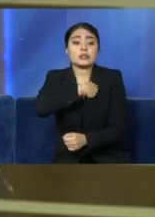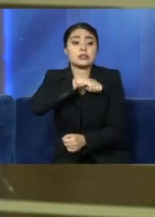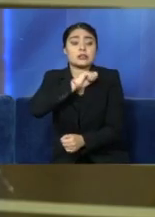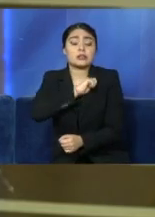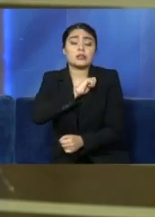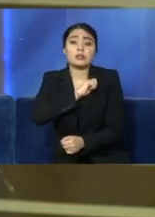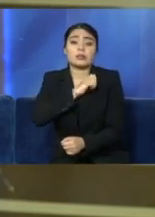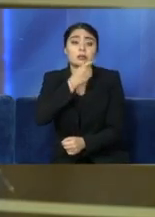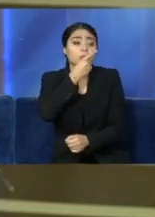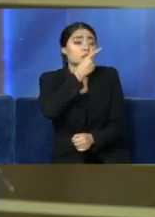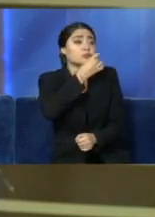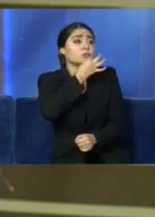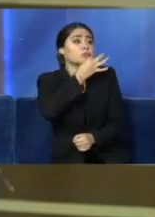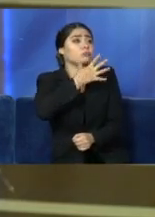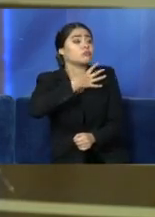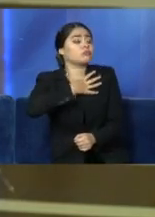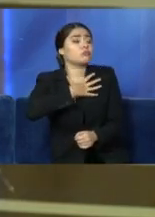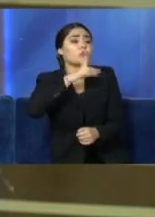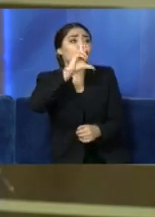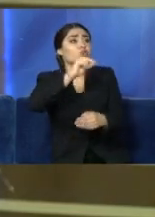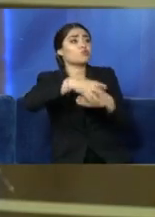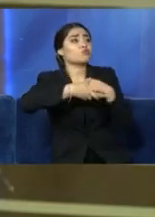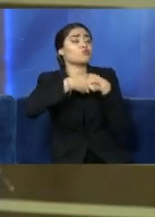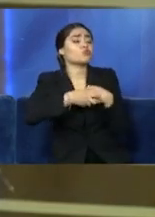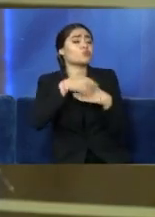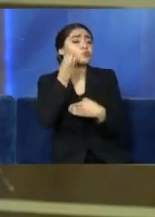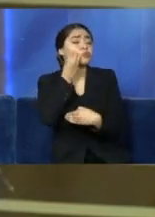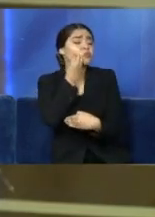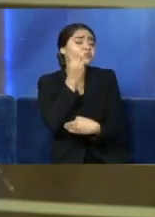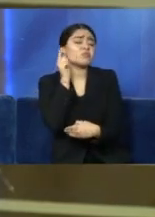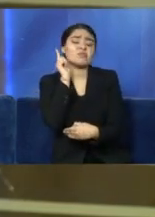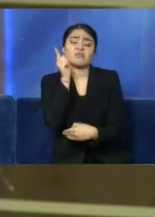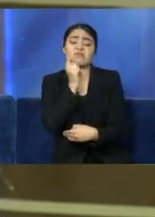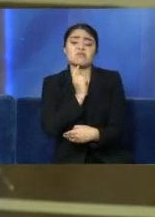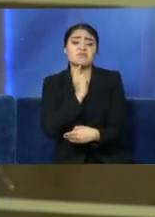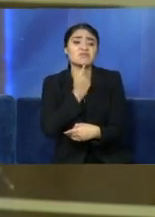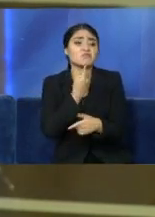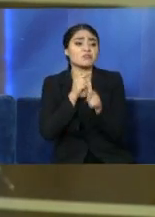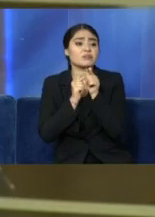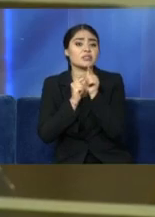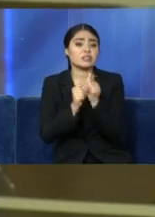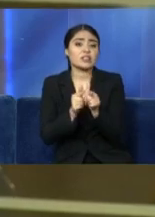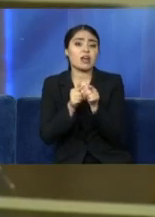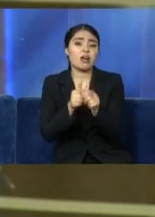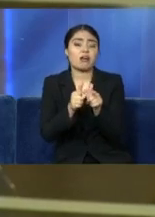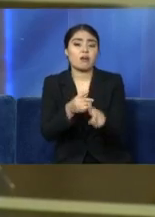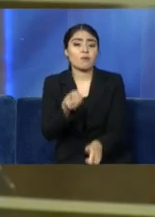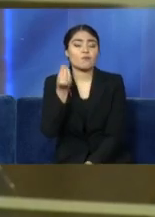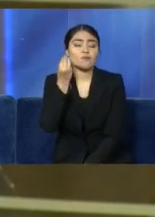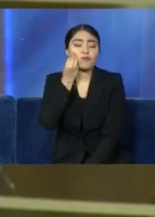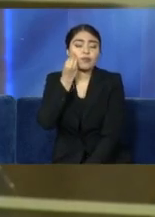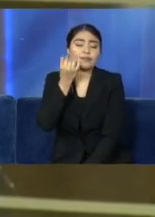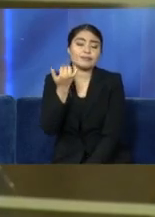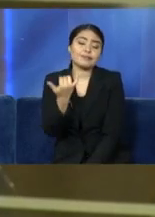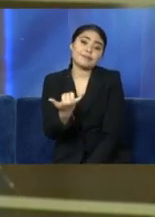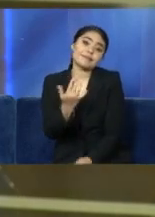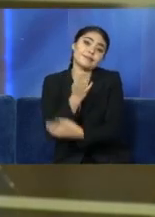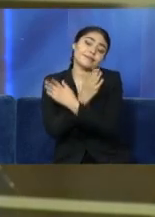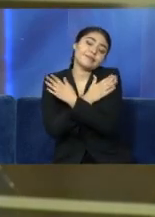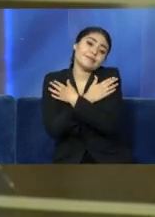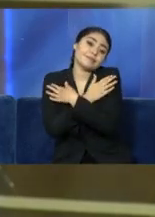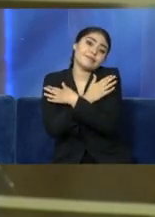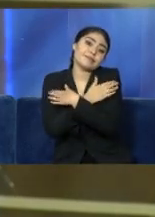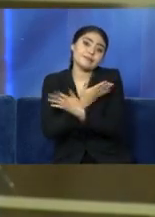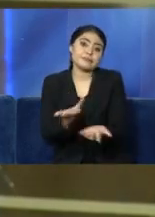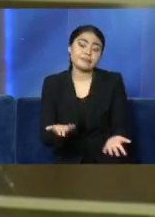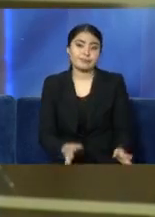saludara de mano y de abrazo, que él iba a continuar haciendo lo conducente. Y